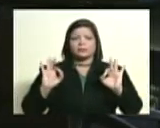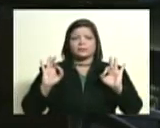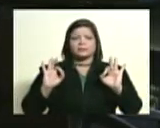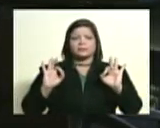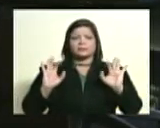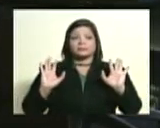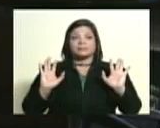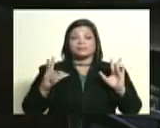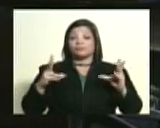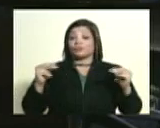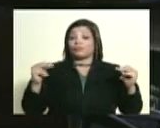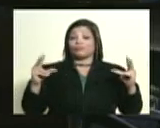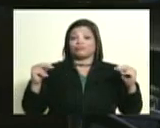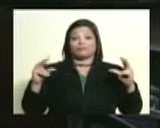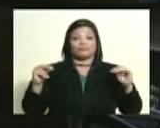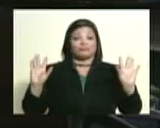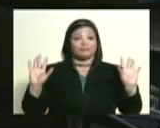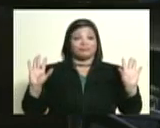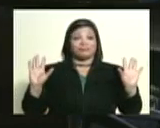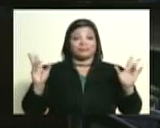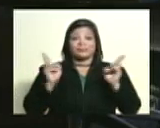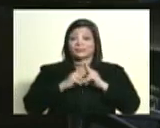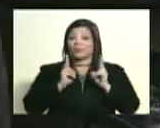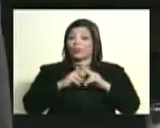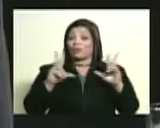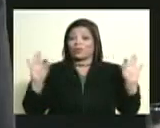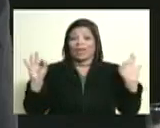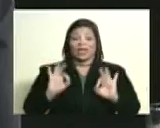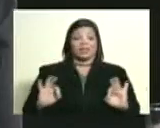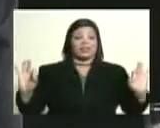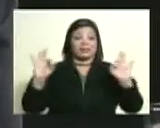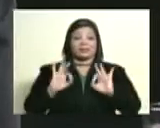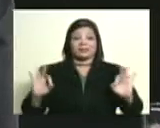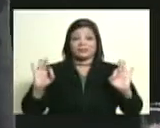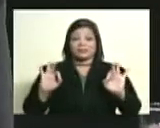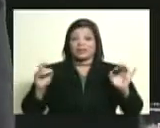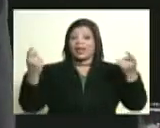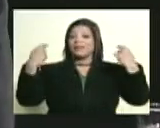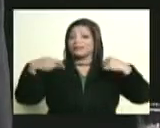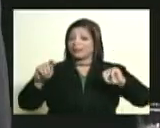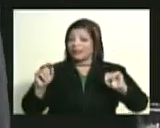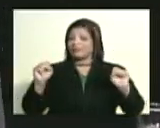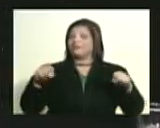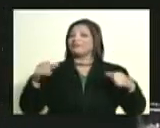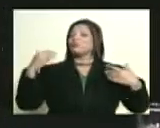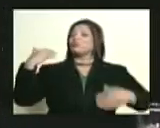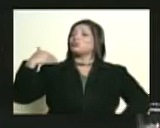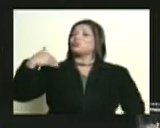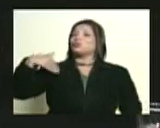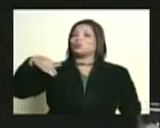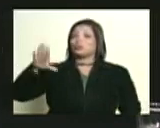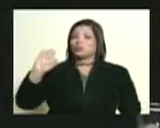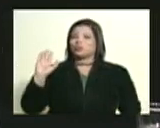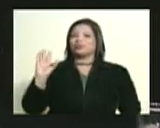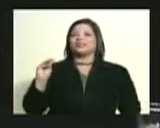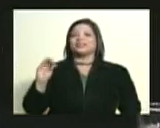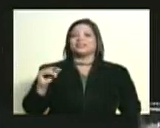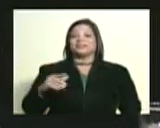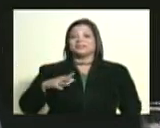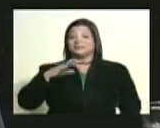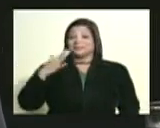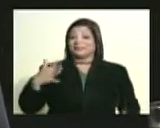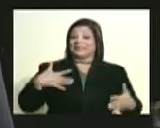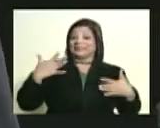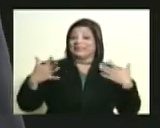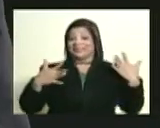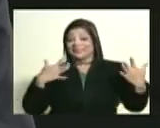bueno no no que se conozcan pero intentos de tenerlo tuvo mucho tuvo mucho era un galán sí